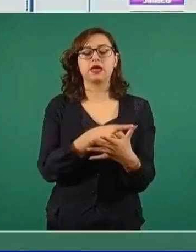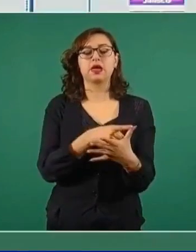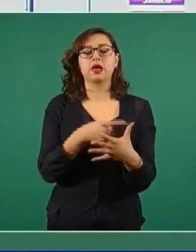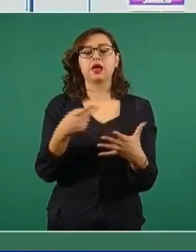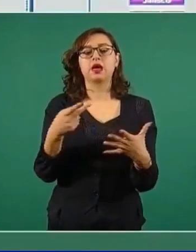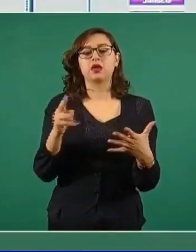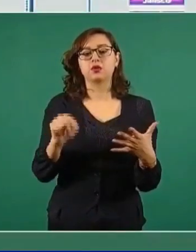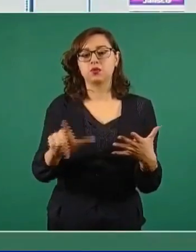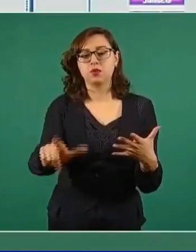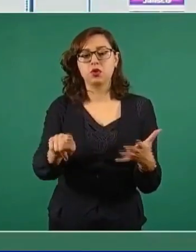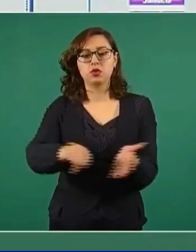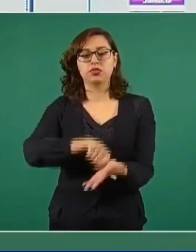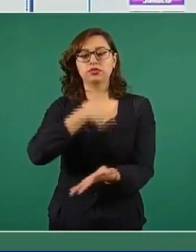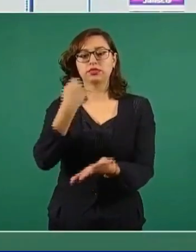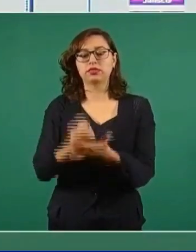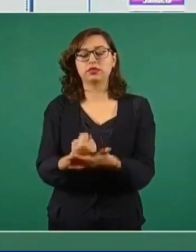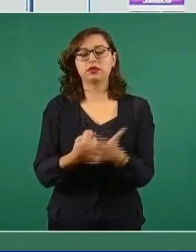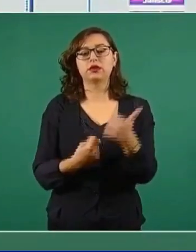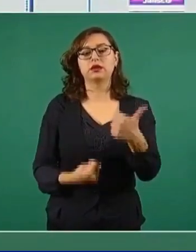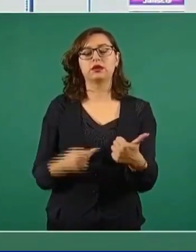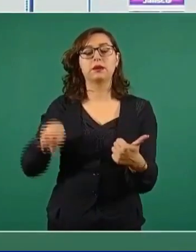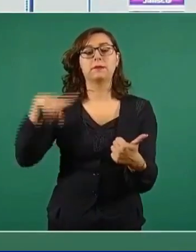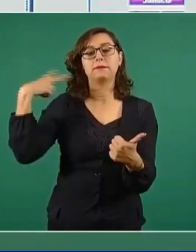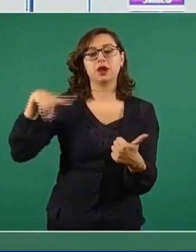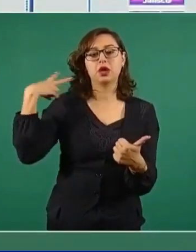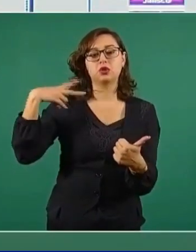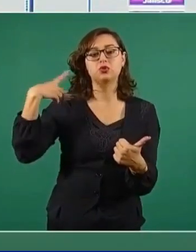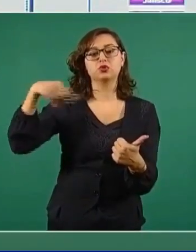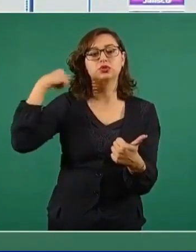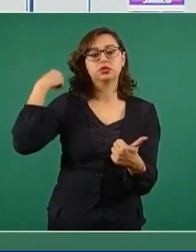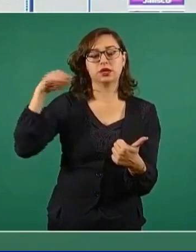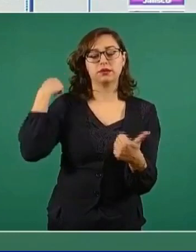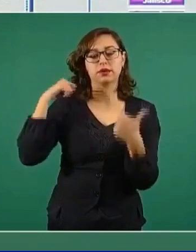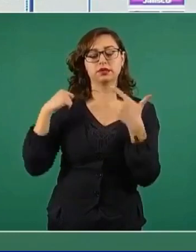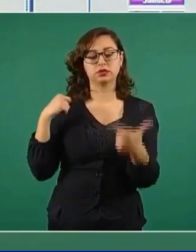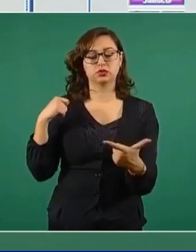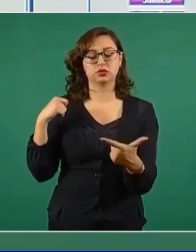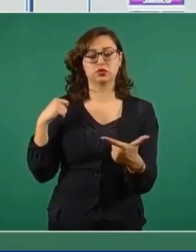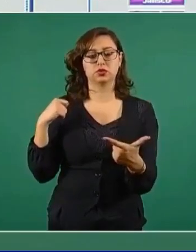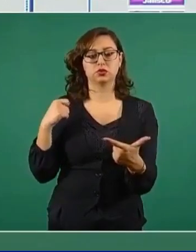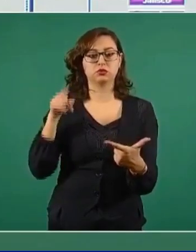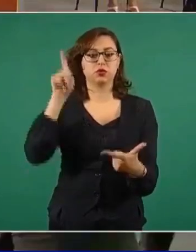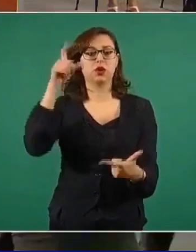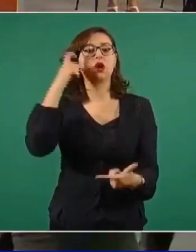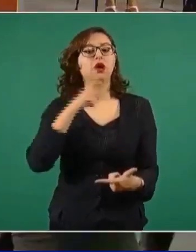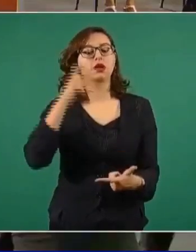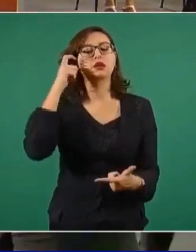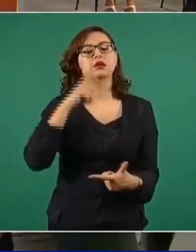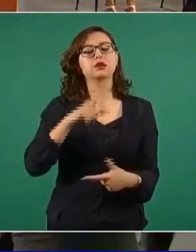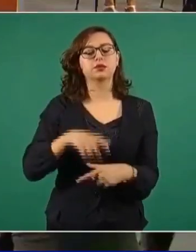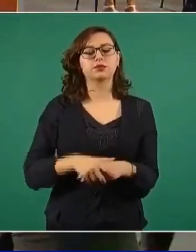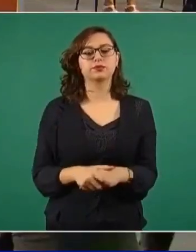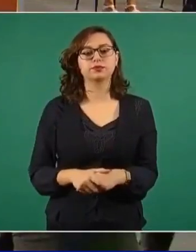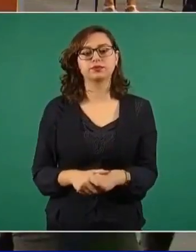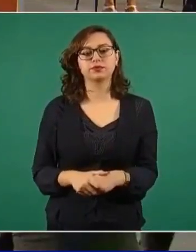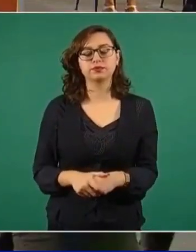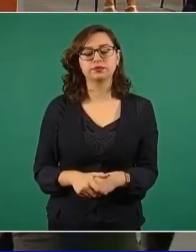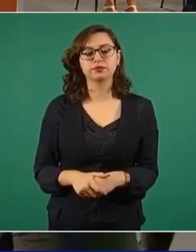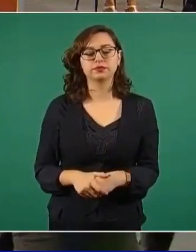y Tamaulipas. La seis, Veracruz y Tabasco. La siete, Asia, Guerrero. Adelante, por favor.